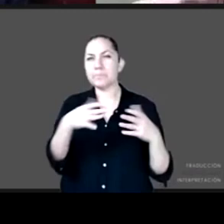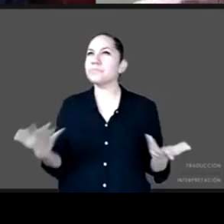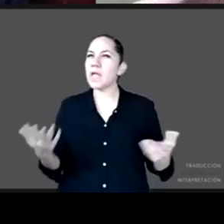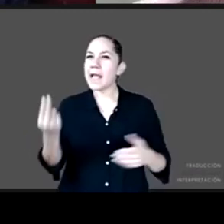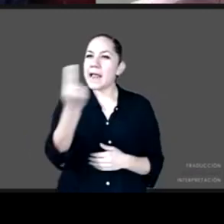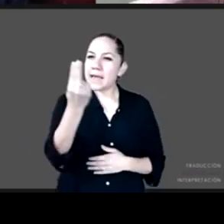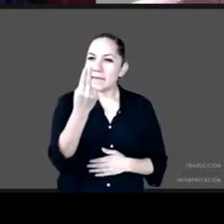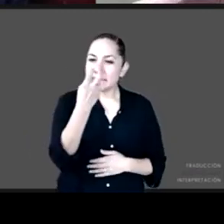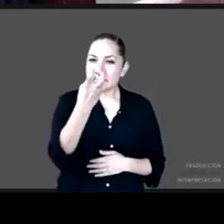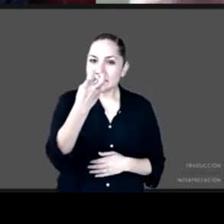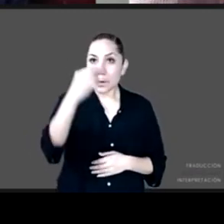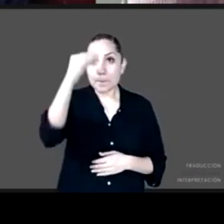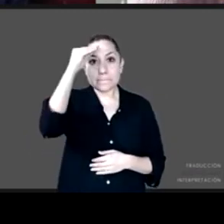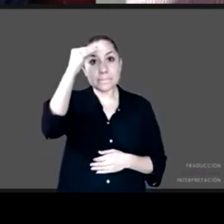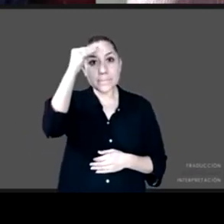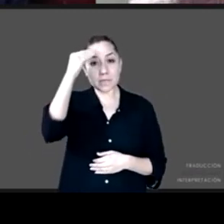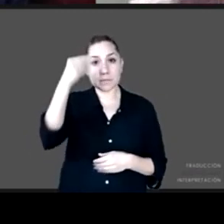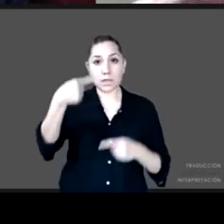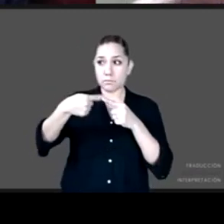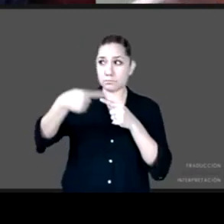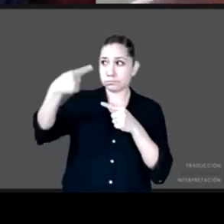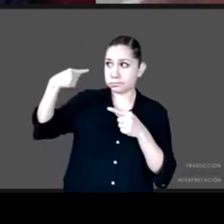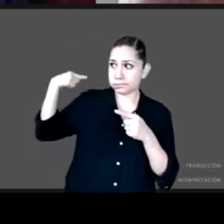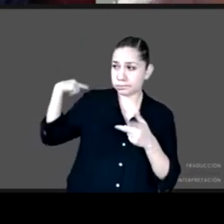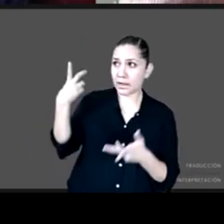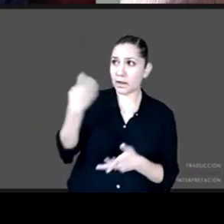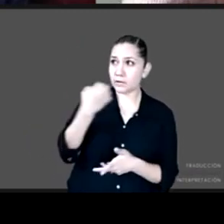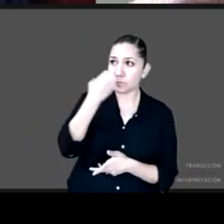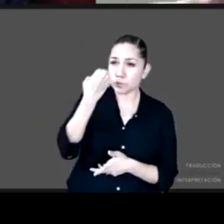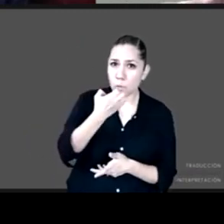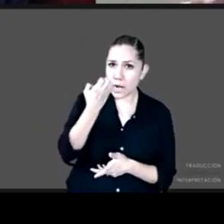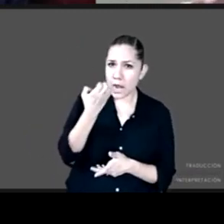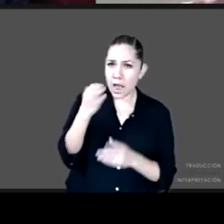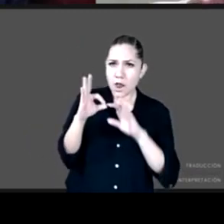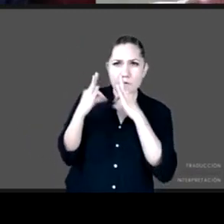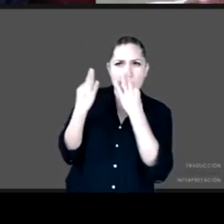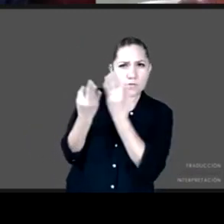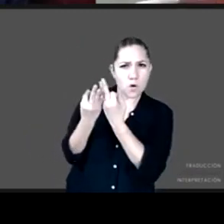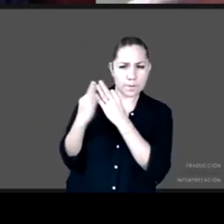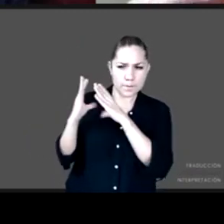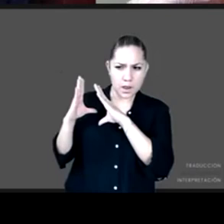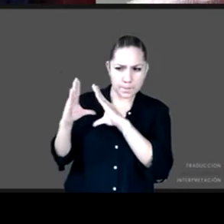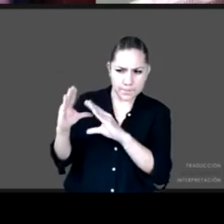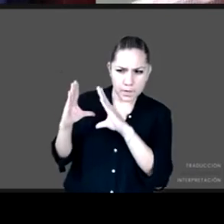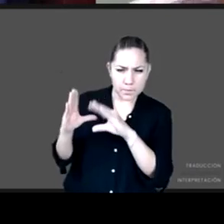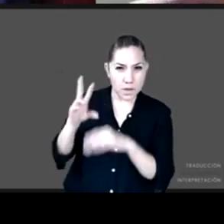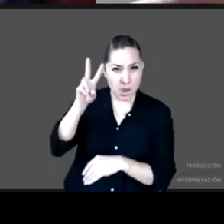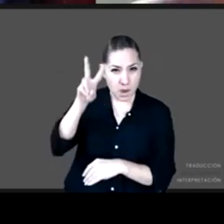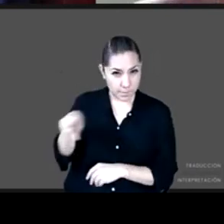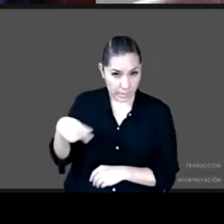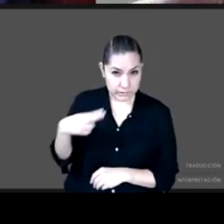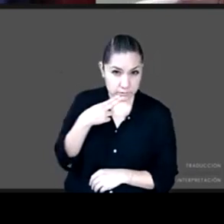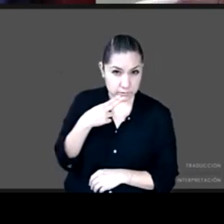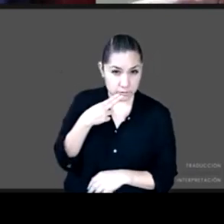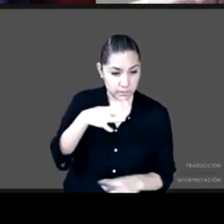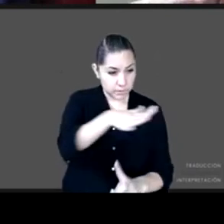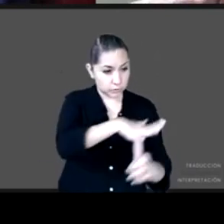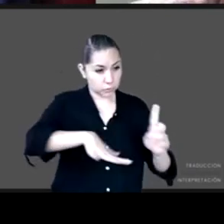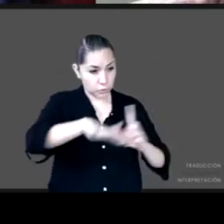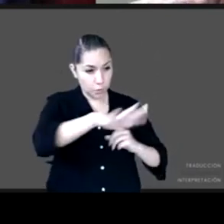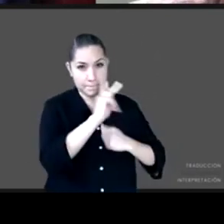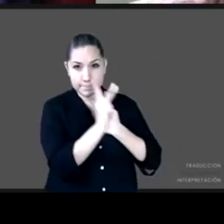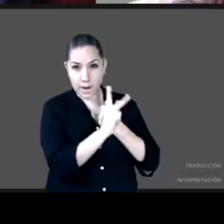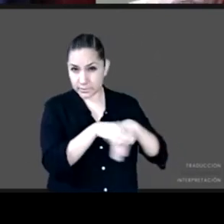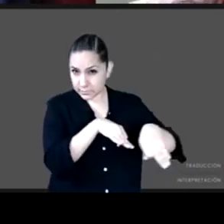escuelas para la enseñanza son las adecuadas se apegan a la realidad de nuestro país en el sentido las heterogeneidades laborales